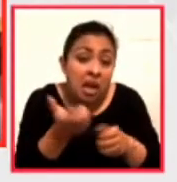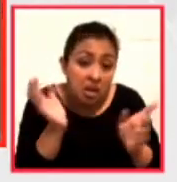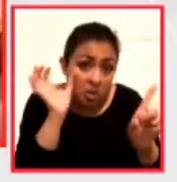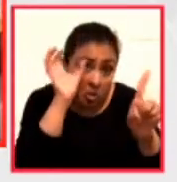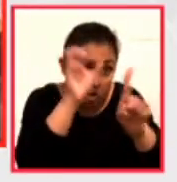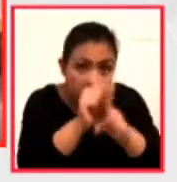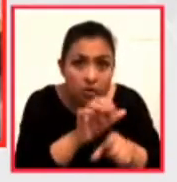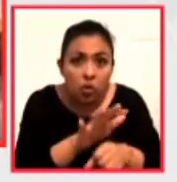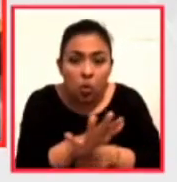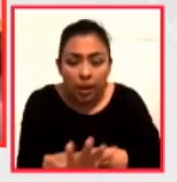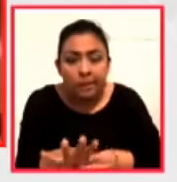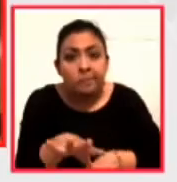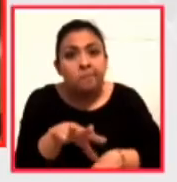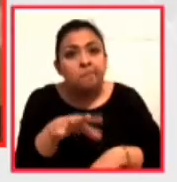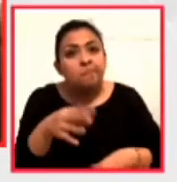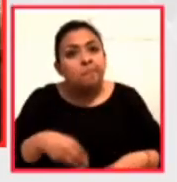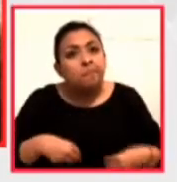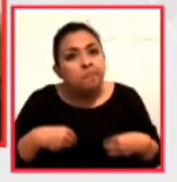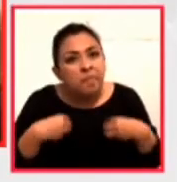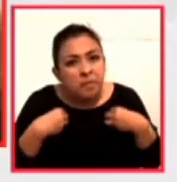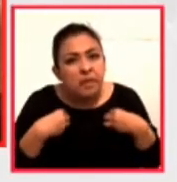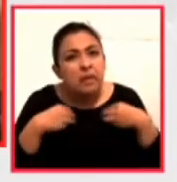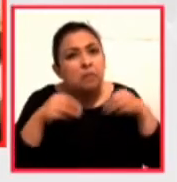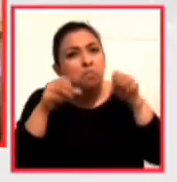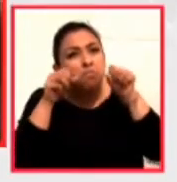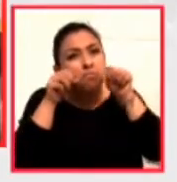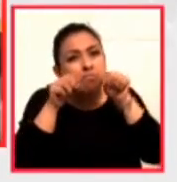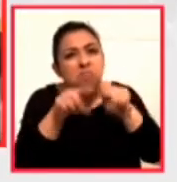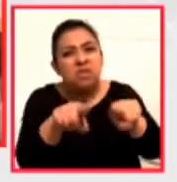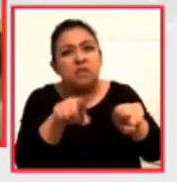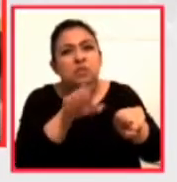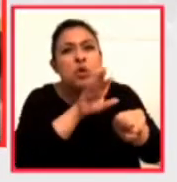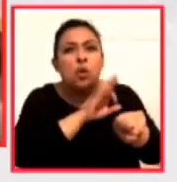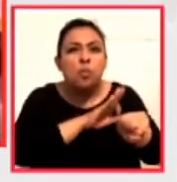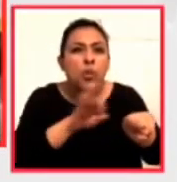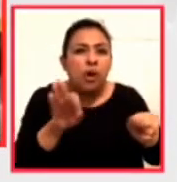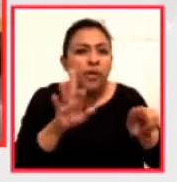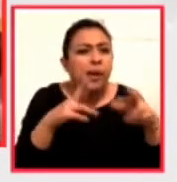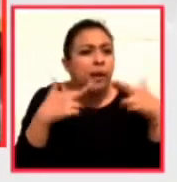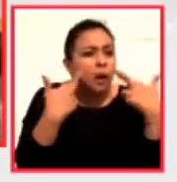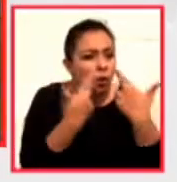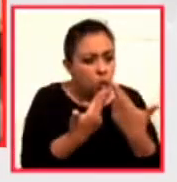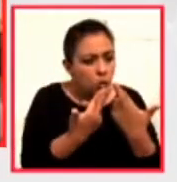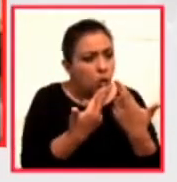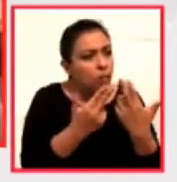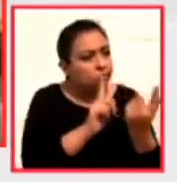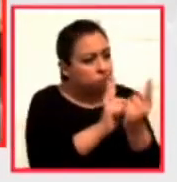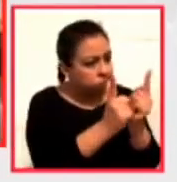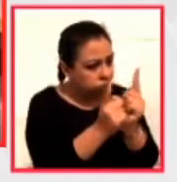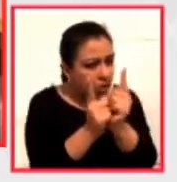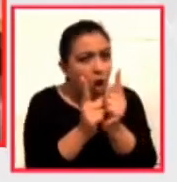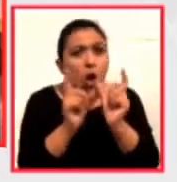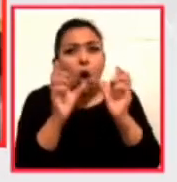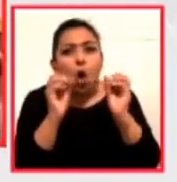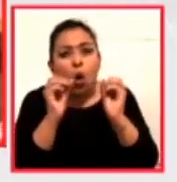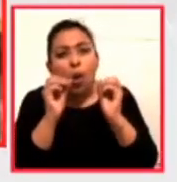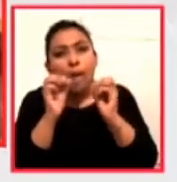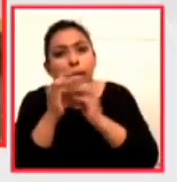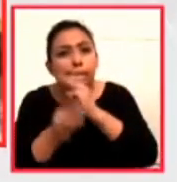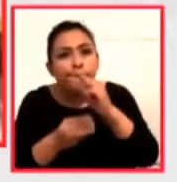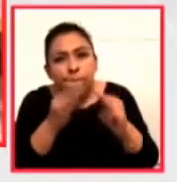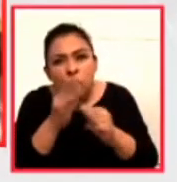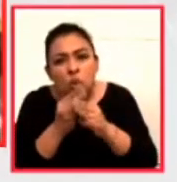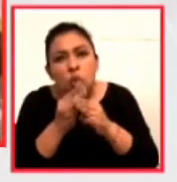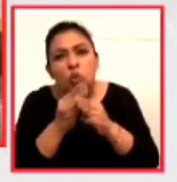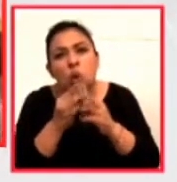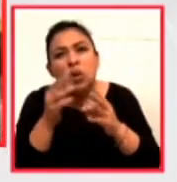el vivir simultáneamente en las posibilidades de nuestra reunión física y en la noción de este mundo que ha sido